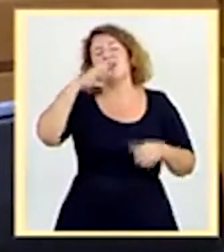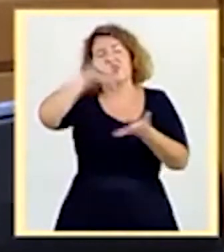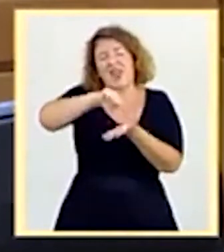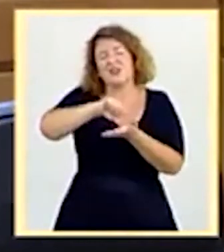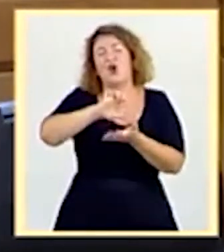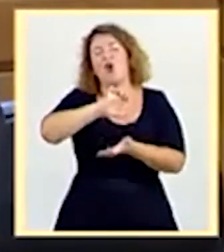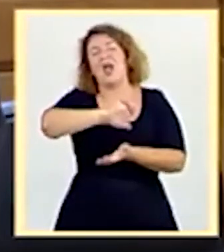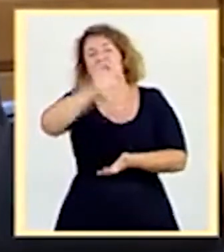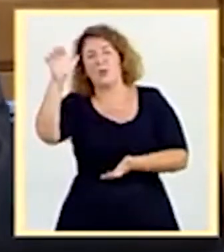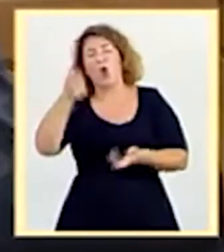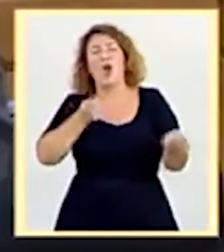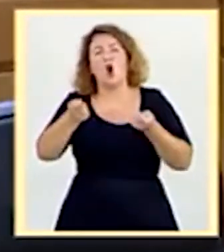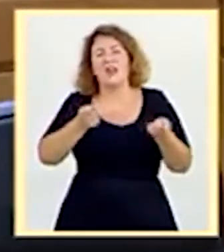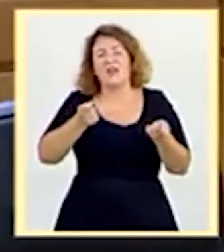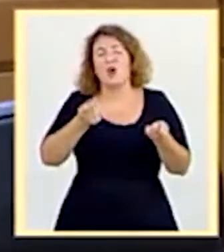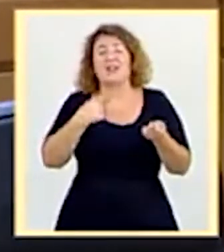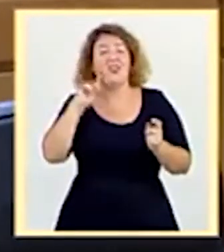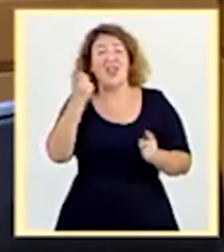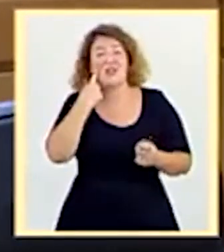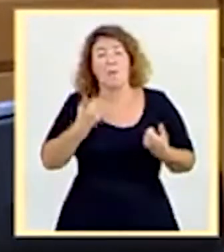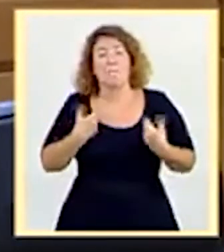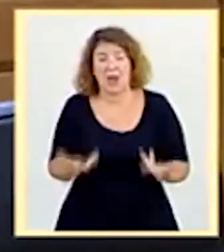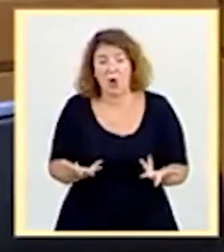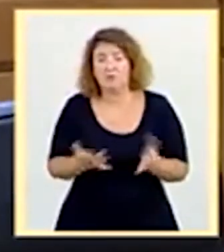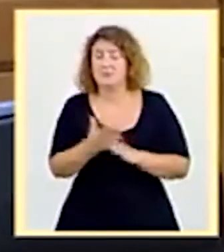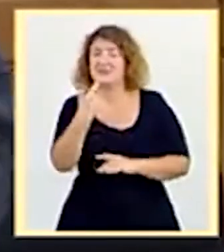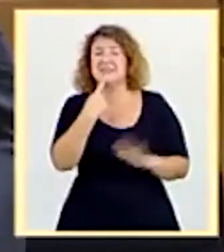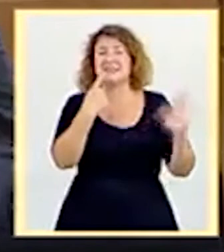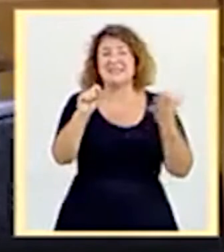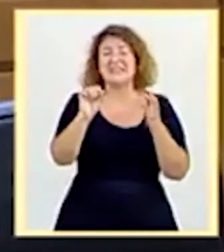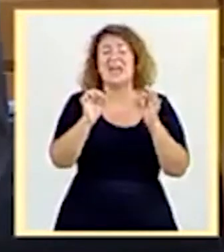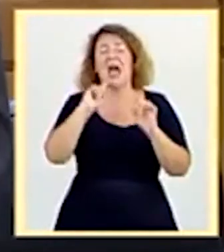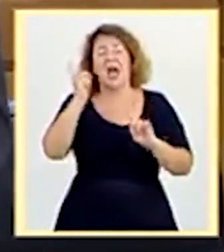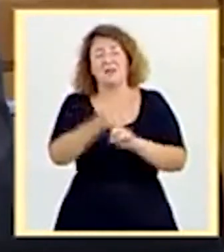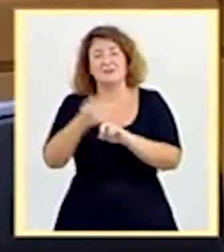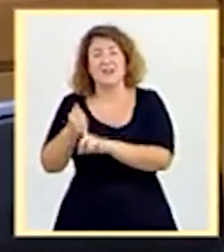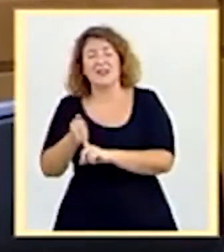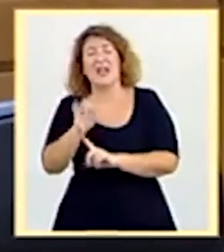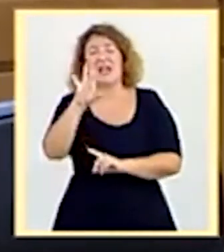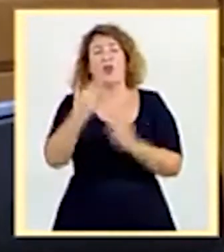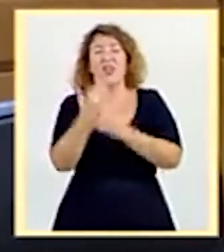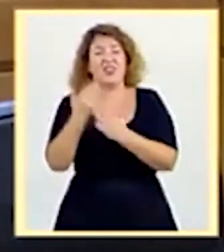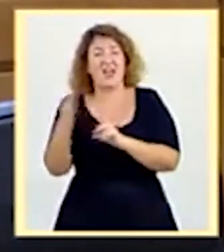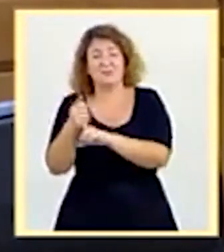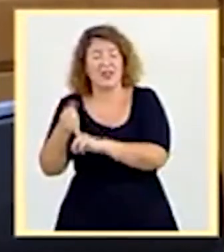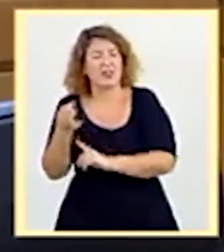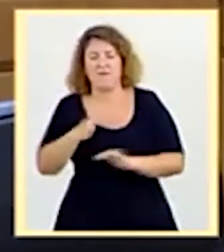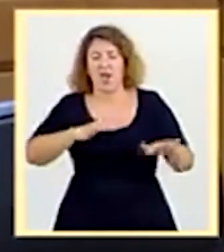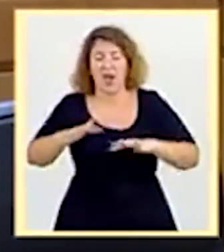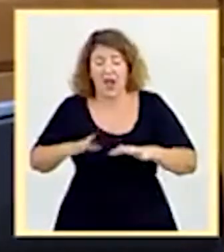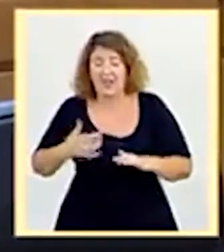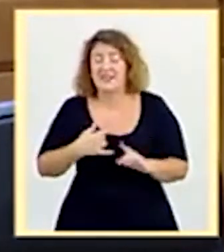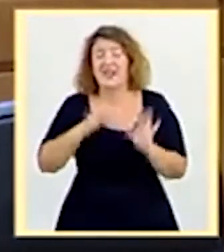Detección Precoz, indica que con incidencias acumuladas de 60 casos por 100.000 habitantes en 14 días hay que actuar. Y que cuando la incidencia